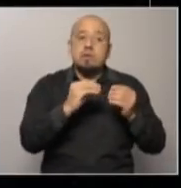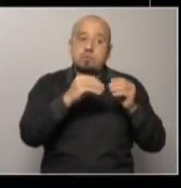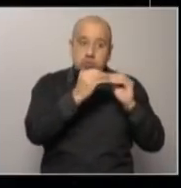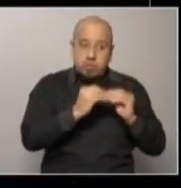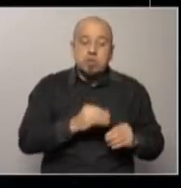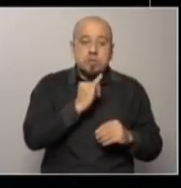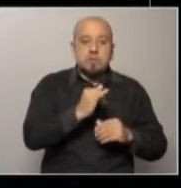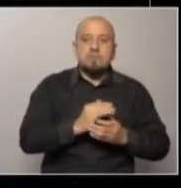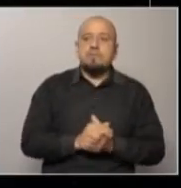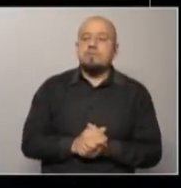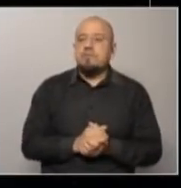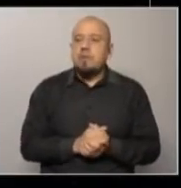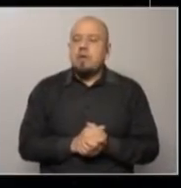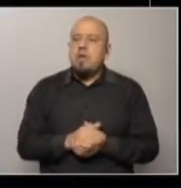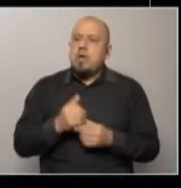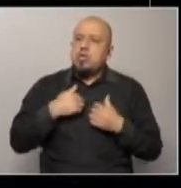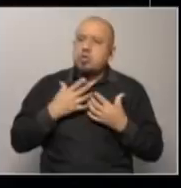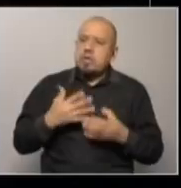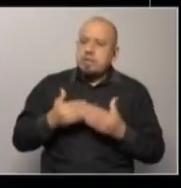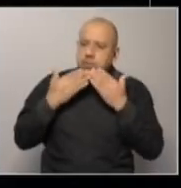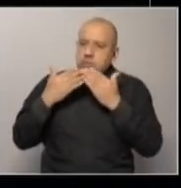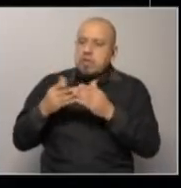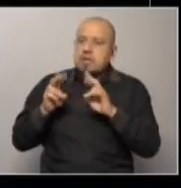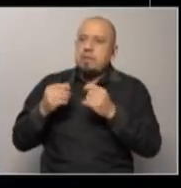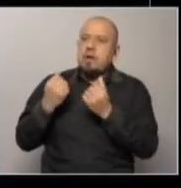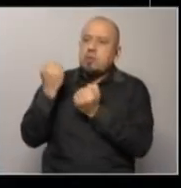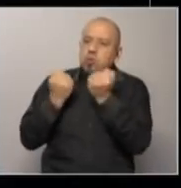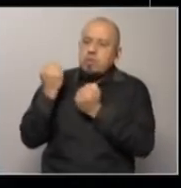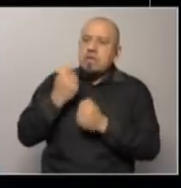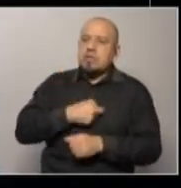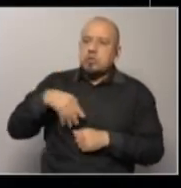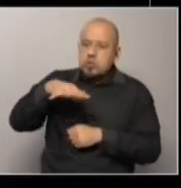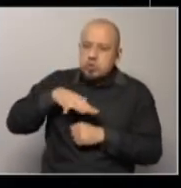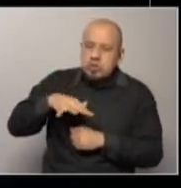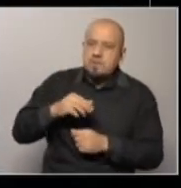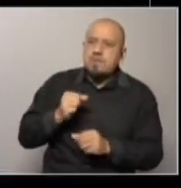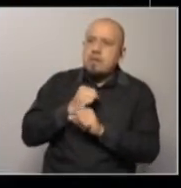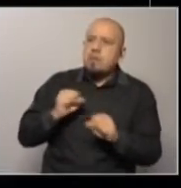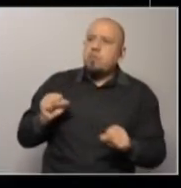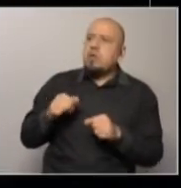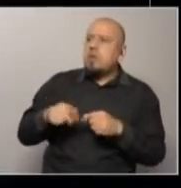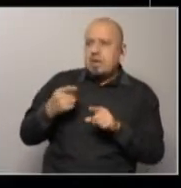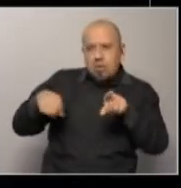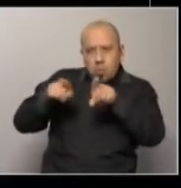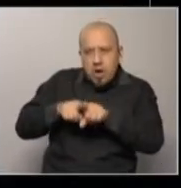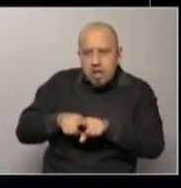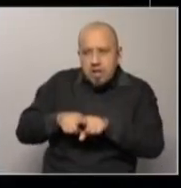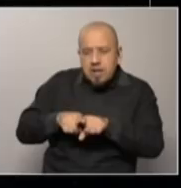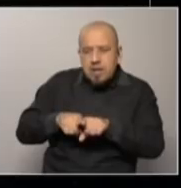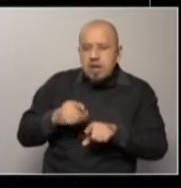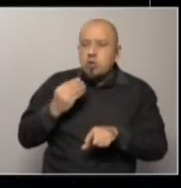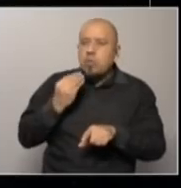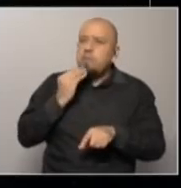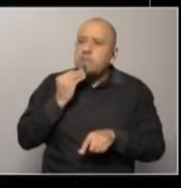preguntar, de alguna manera, en materia política, económica y social, ¿puede haber algún paralelismo con los gobiernos de la calle Rere y de Valle?